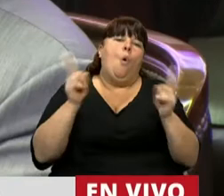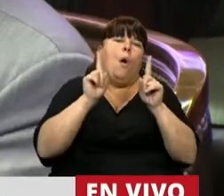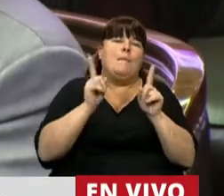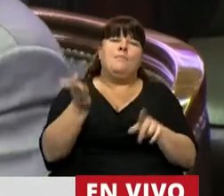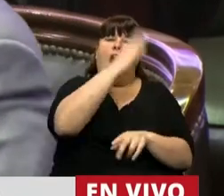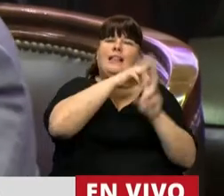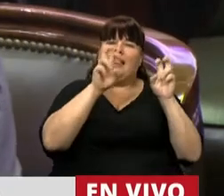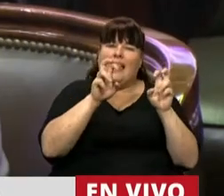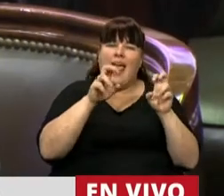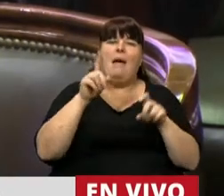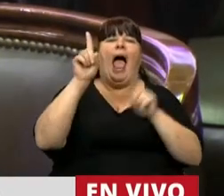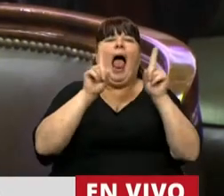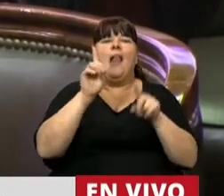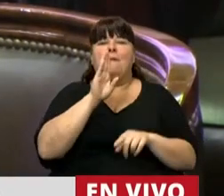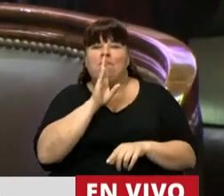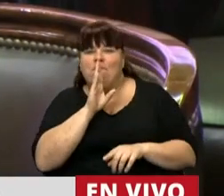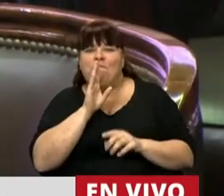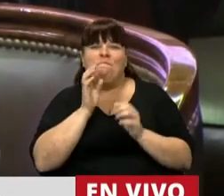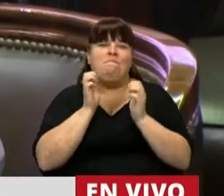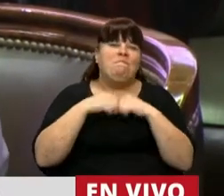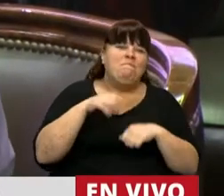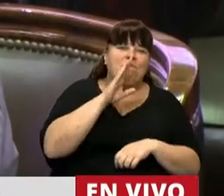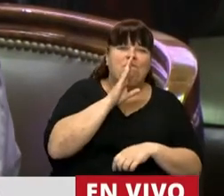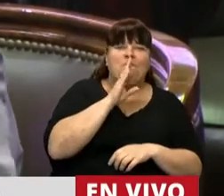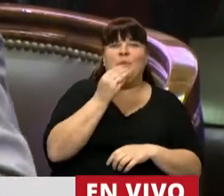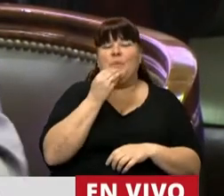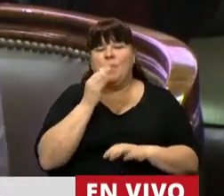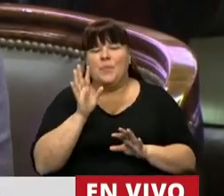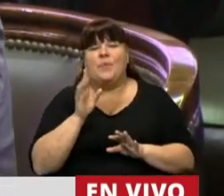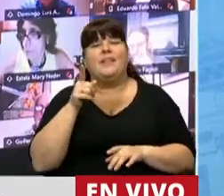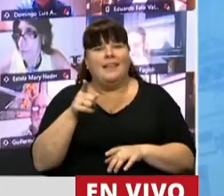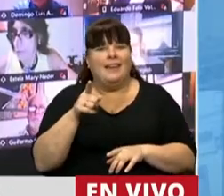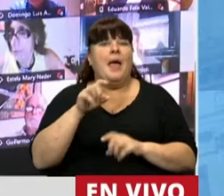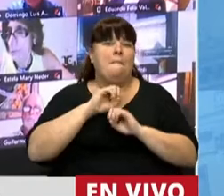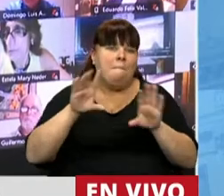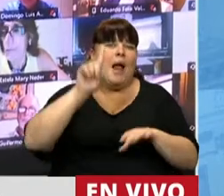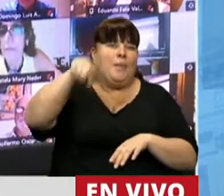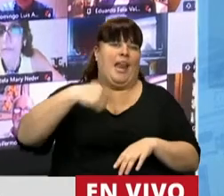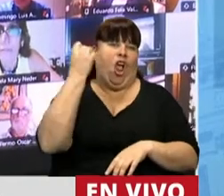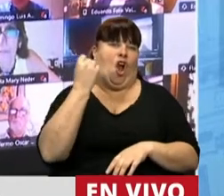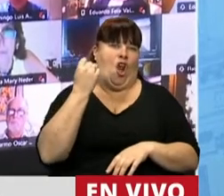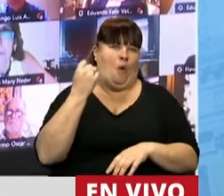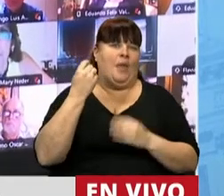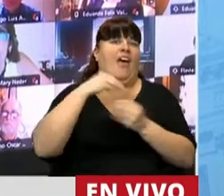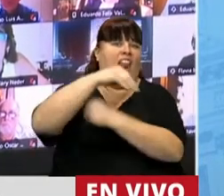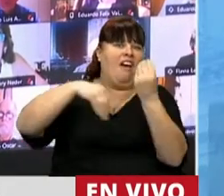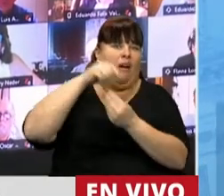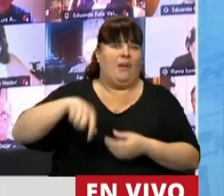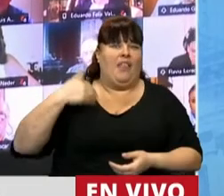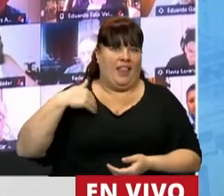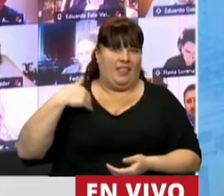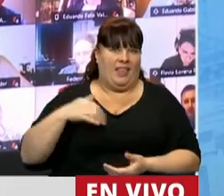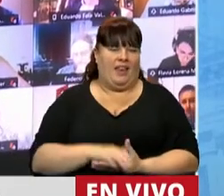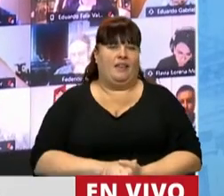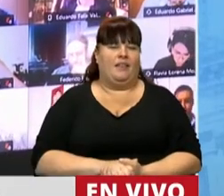principio, el silencio de algunos es el mal de la economía de muchas familias de nuestra